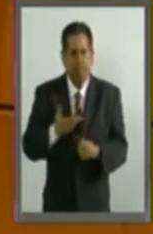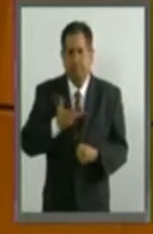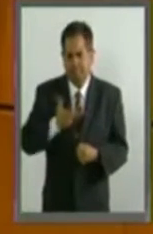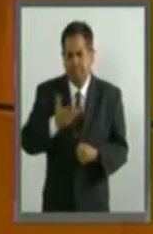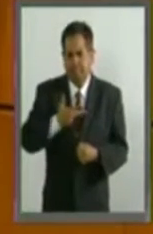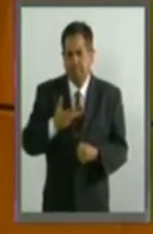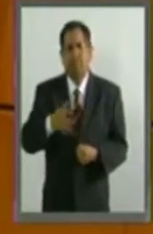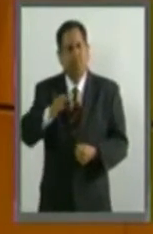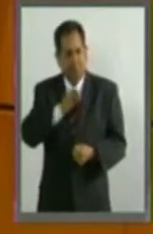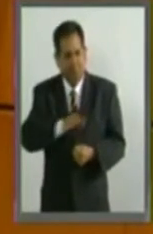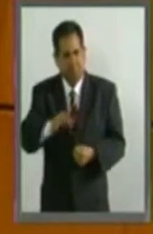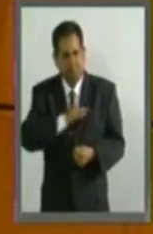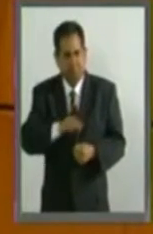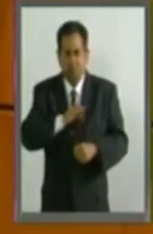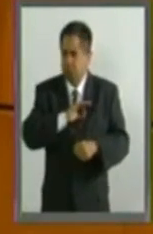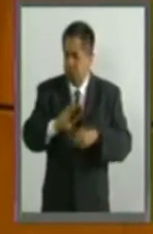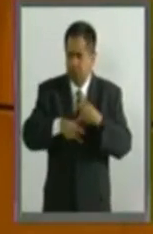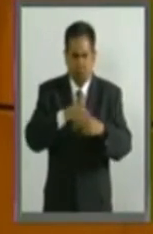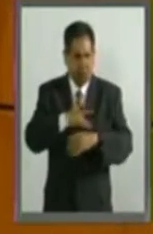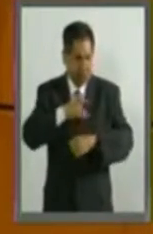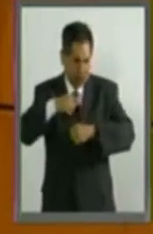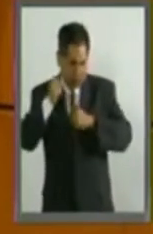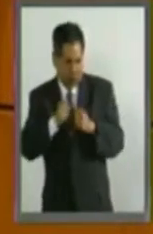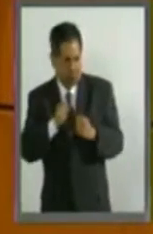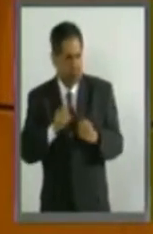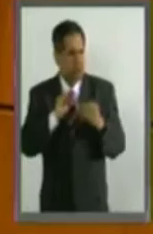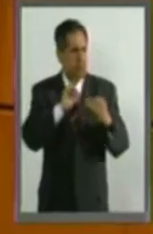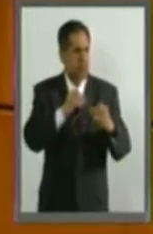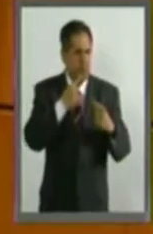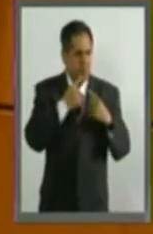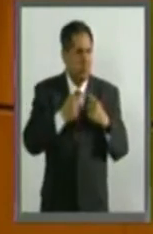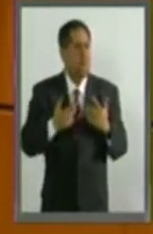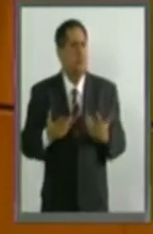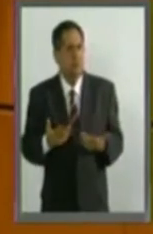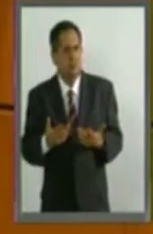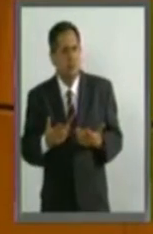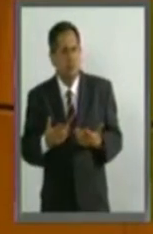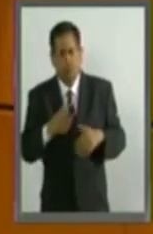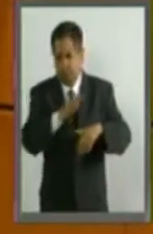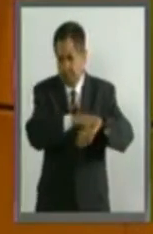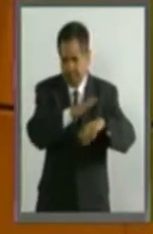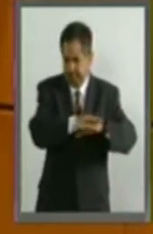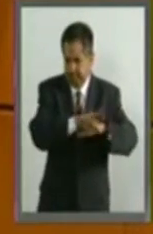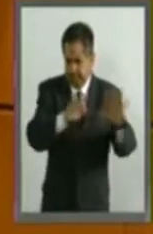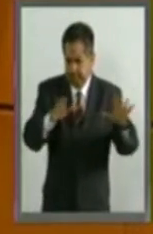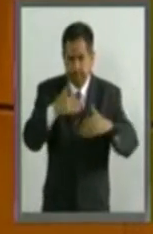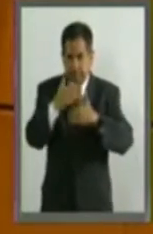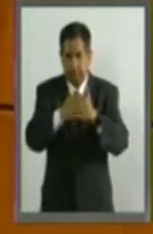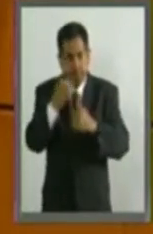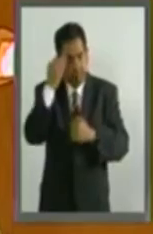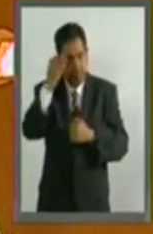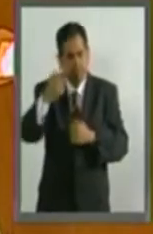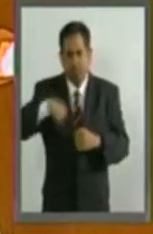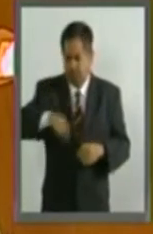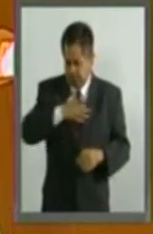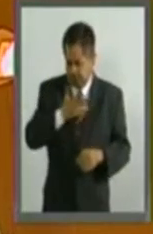de la certeza que debemos de llevar a la atención en esta nueva etapa.